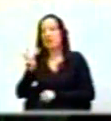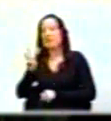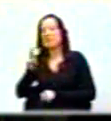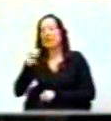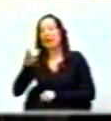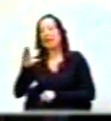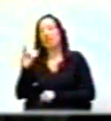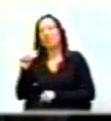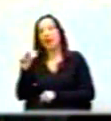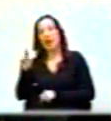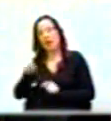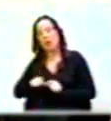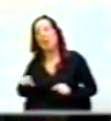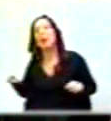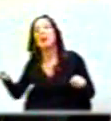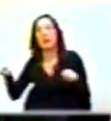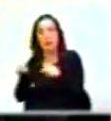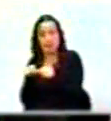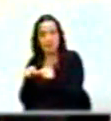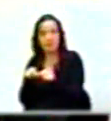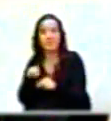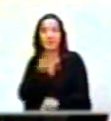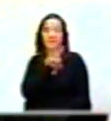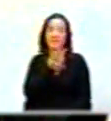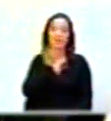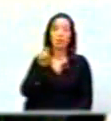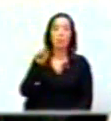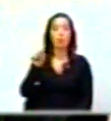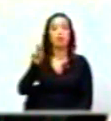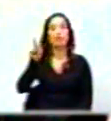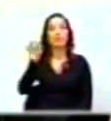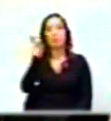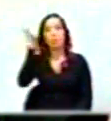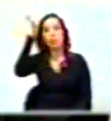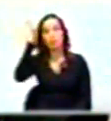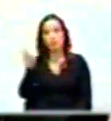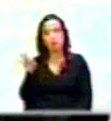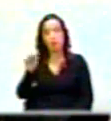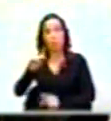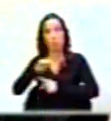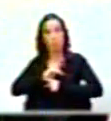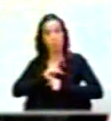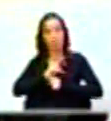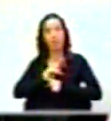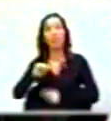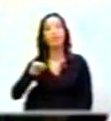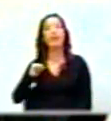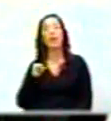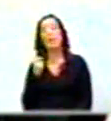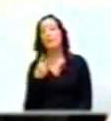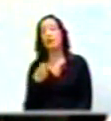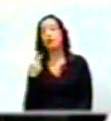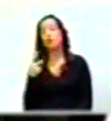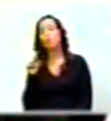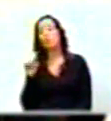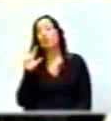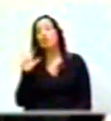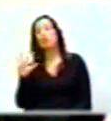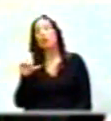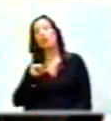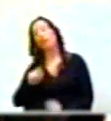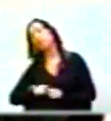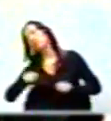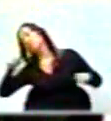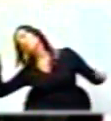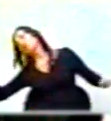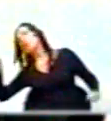El 39.7% de los propietarios poseen el 22.5% con extensiones